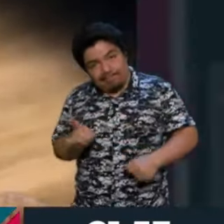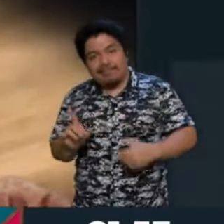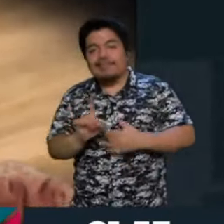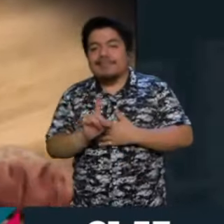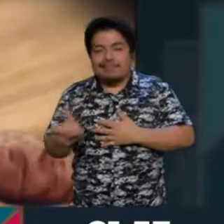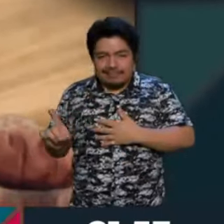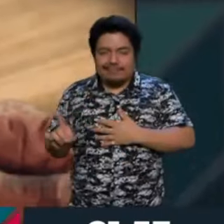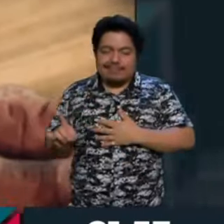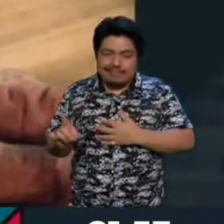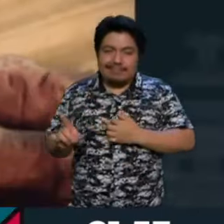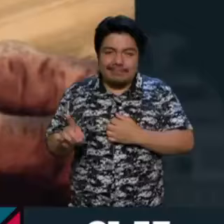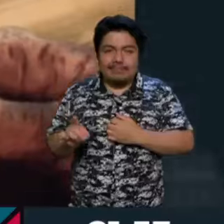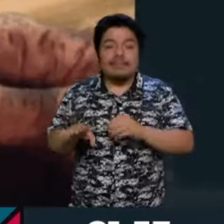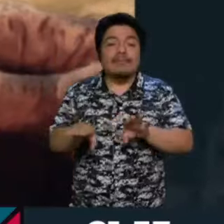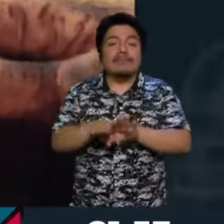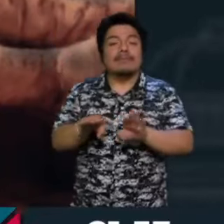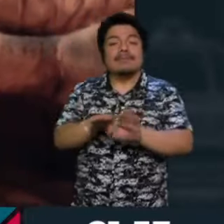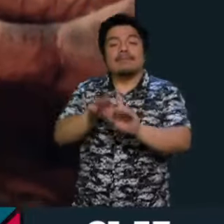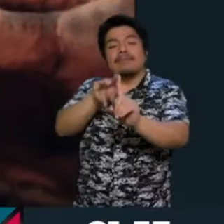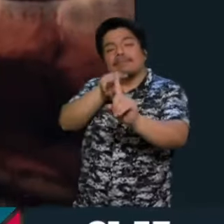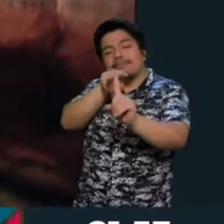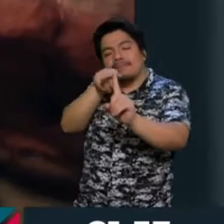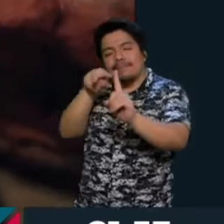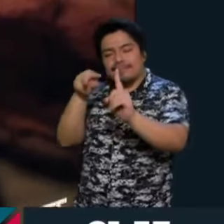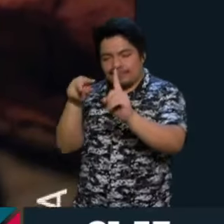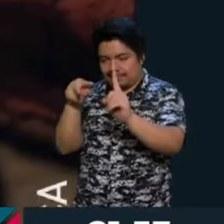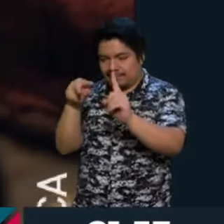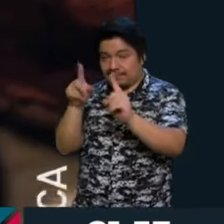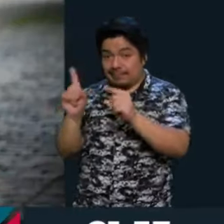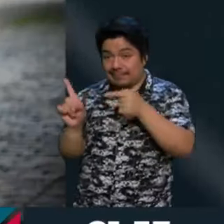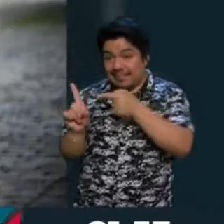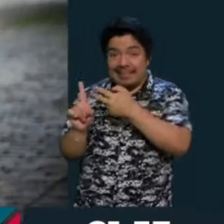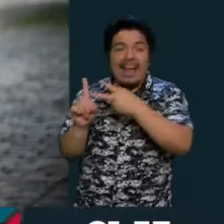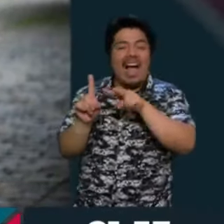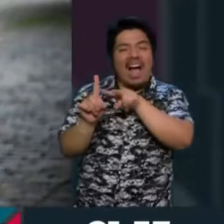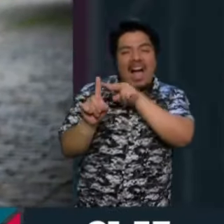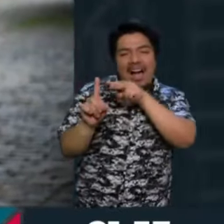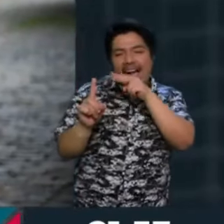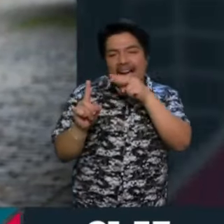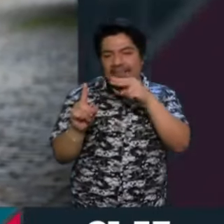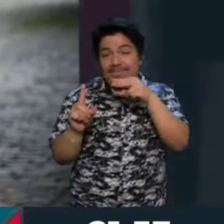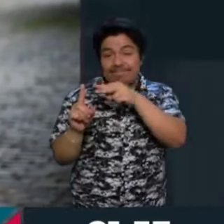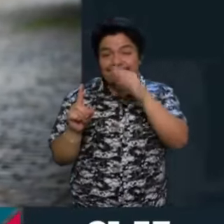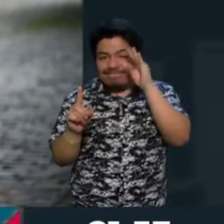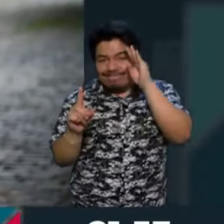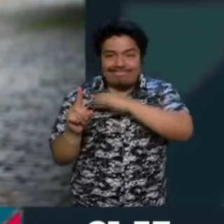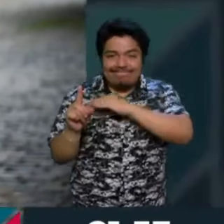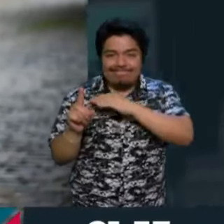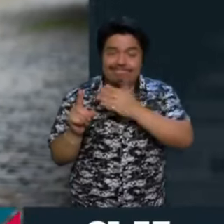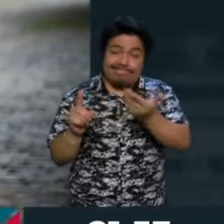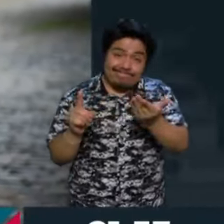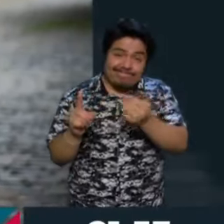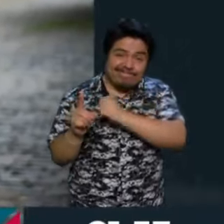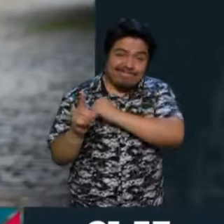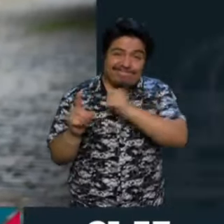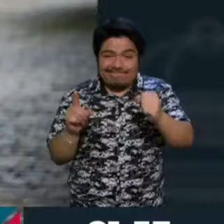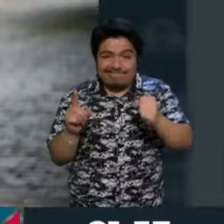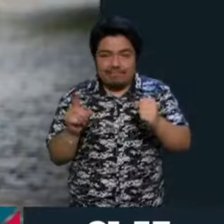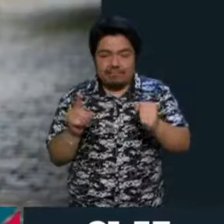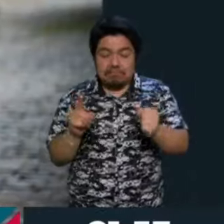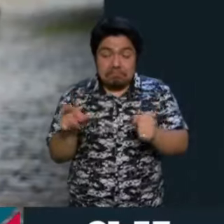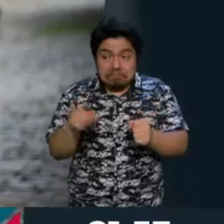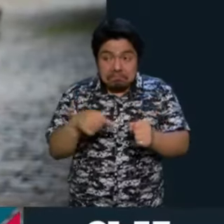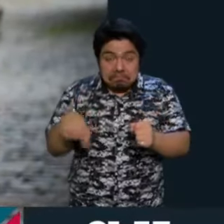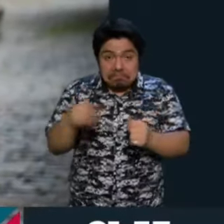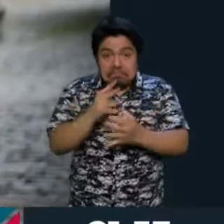perspectiva de lo que verdaderamente representa el mal. El mal, al final de cuentas, diría